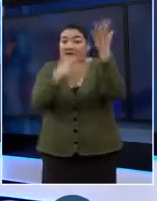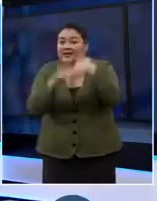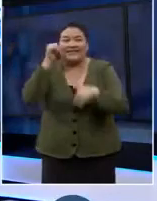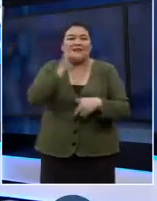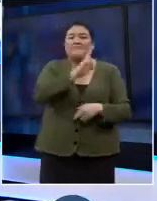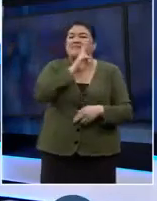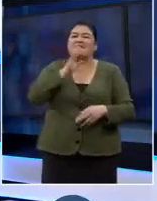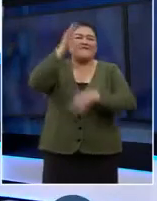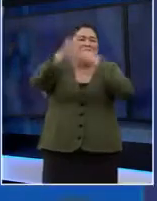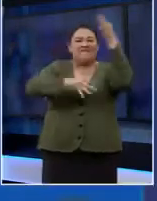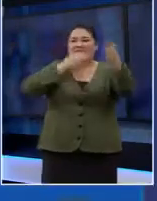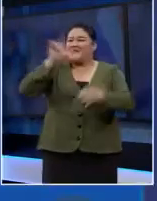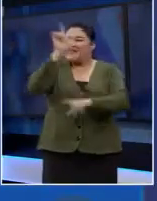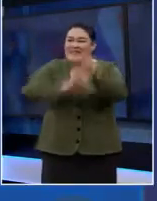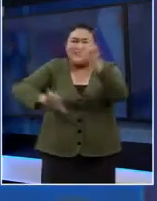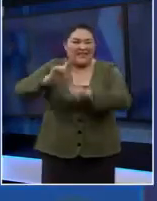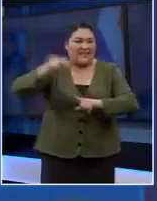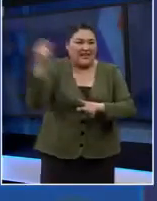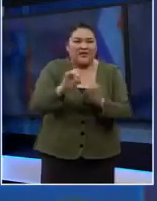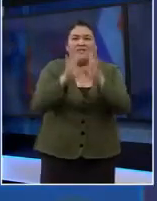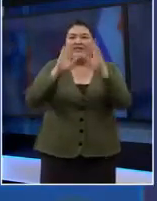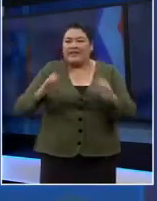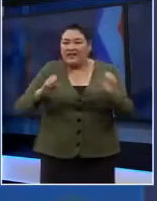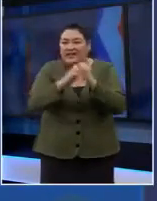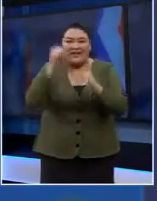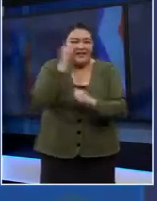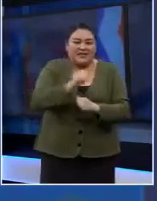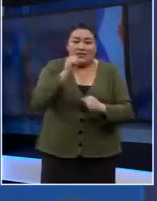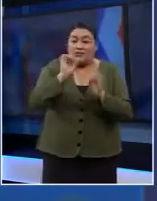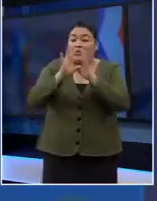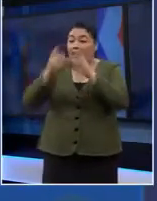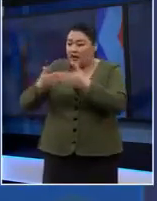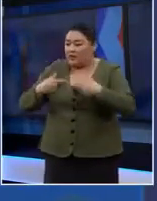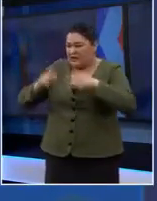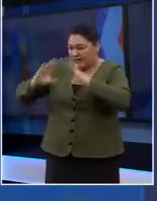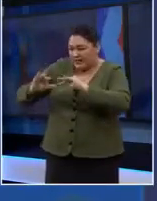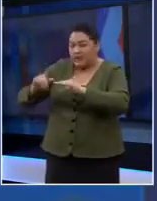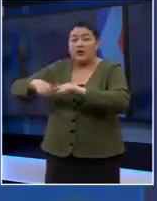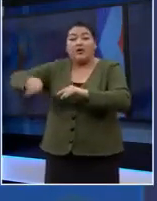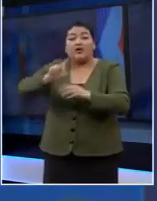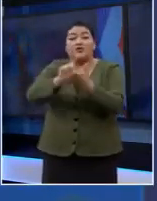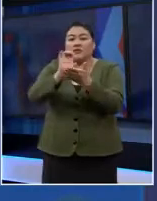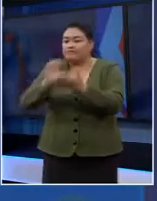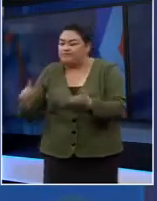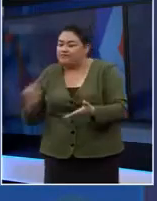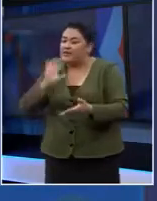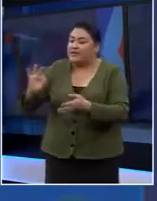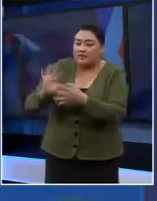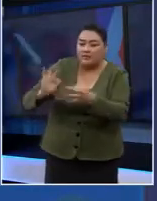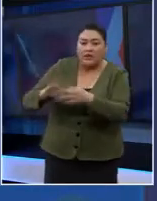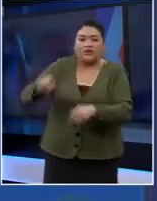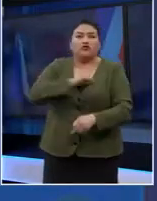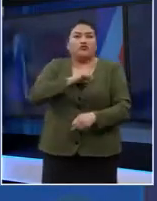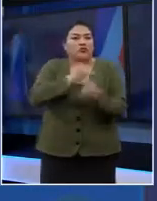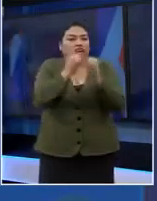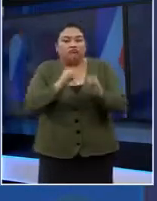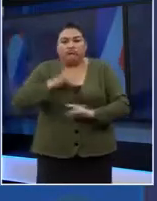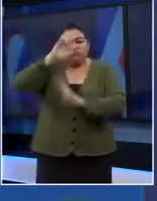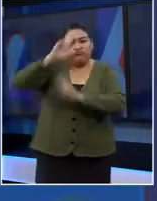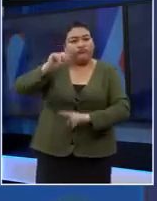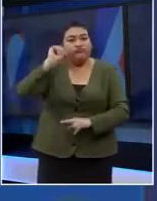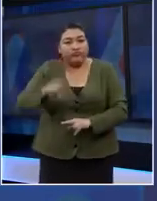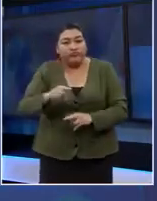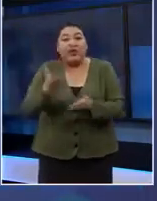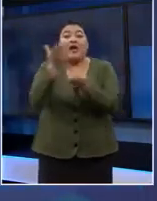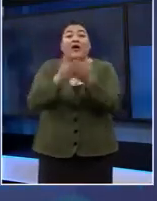en toda la información y además personas entrenadas para ayudar a las personas con discapacidad a tomar decisiones con autonomía y con dignidad. Y